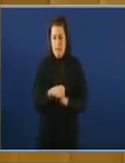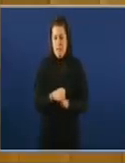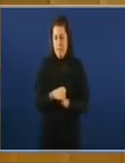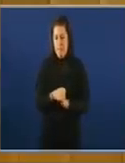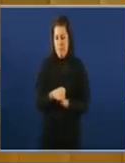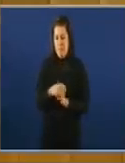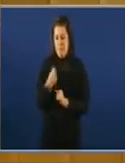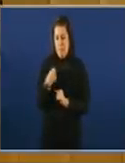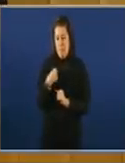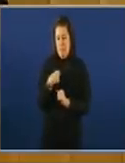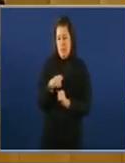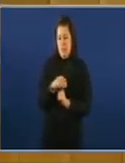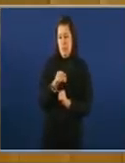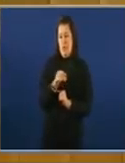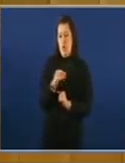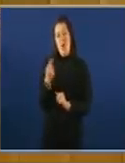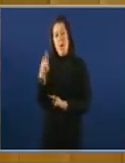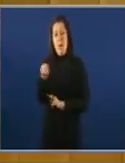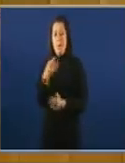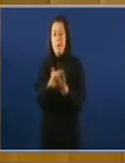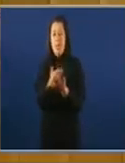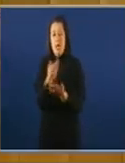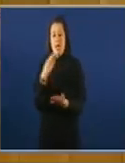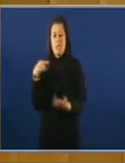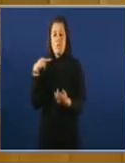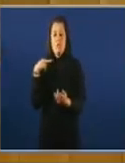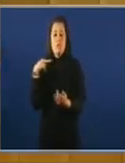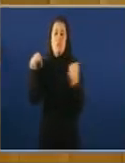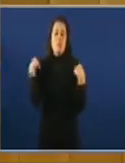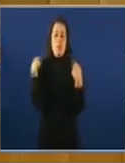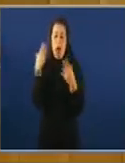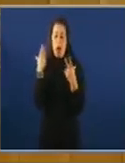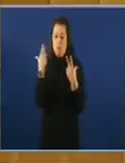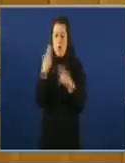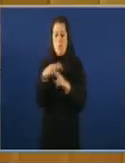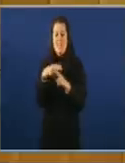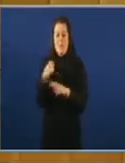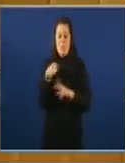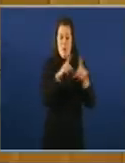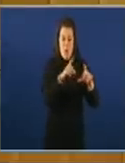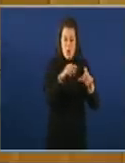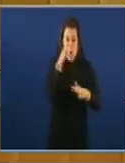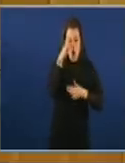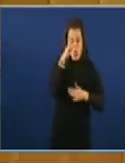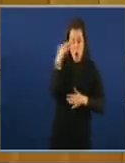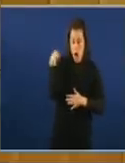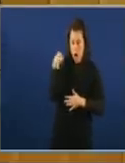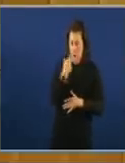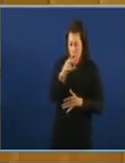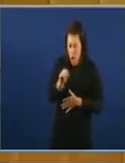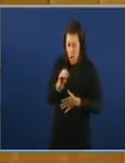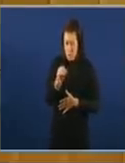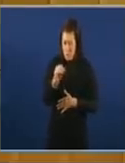teoría política de toda a vida. Vostedes piden responsabilidade de política por unha foto de ocio de hai 20 anos. Vostedes creen que se pode pedir